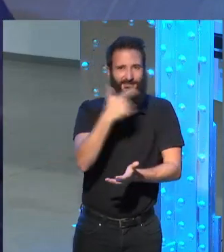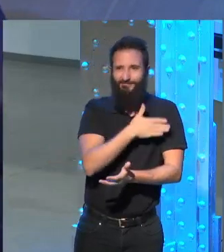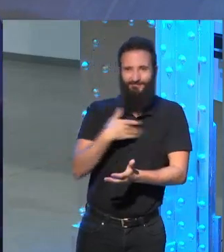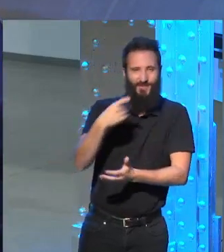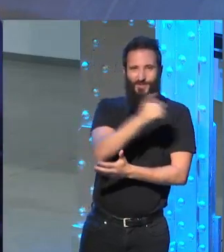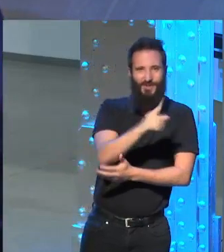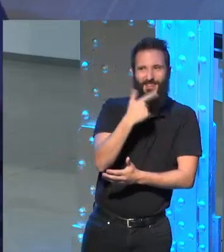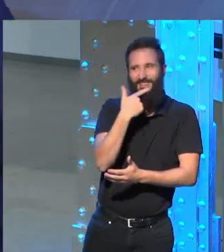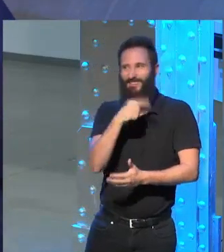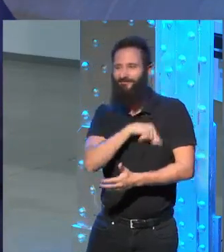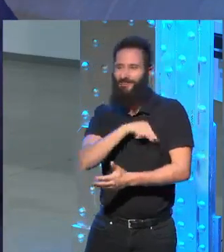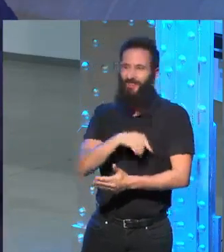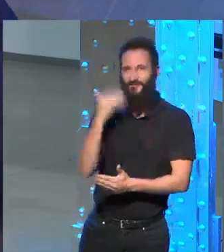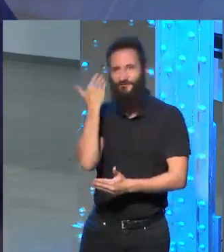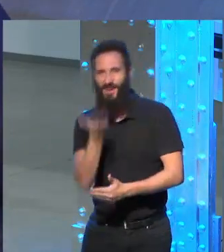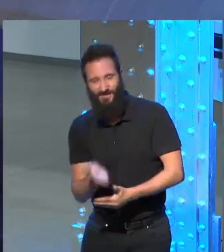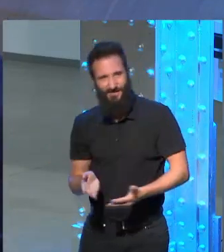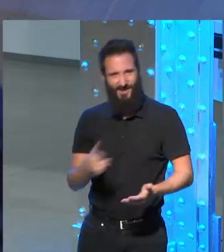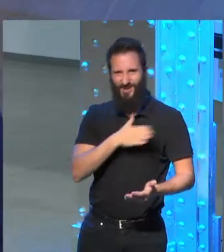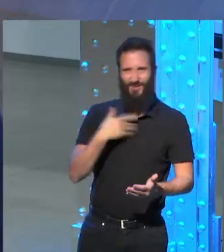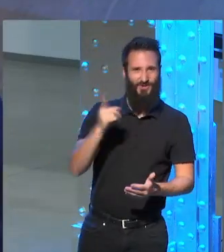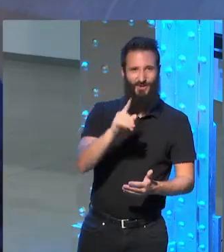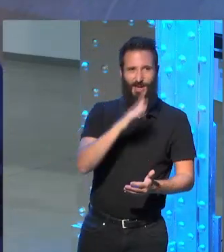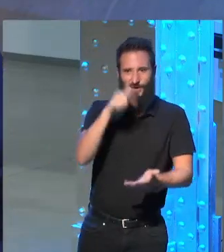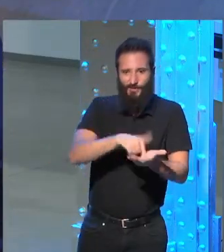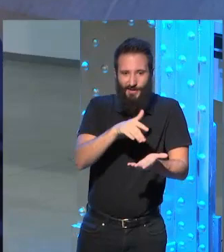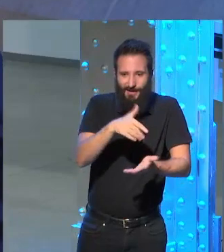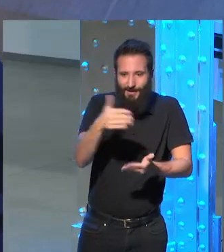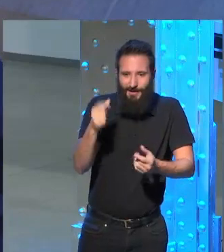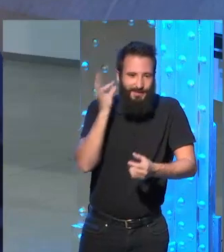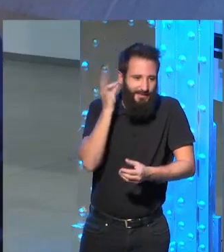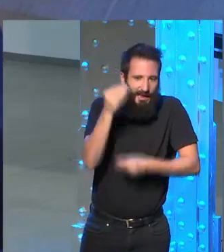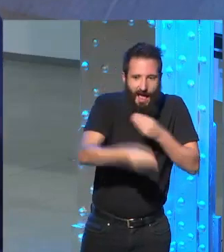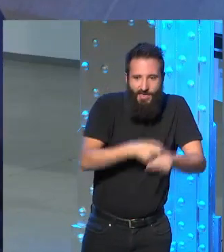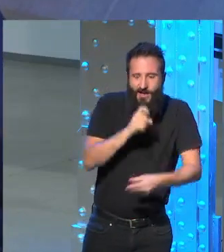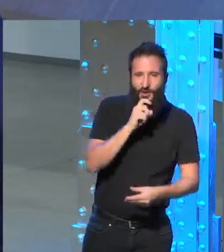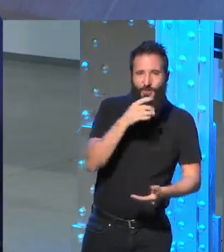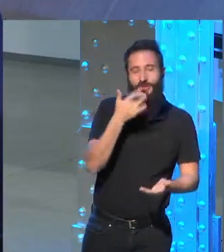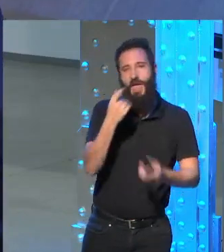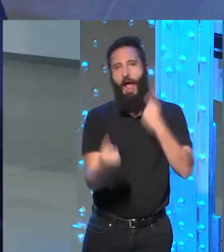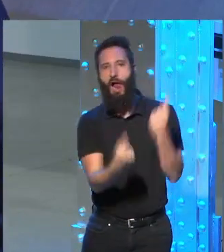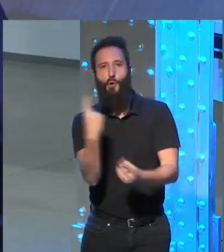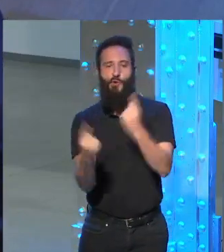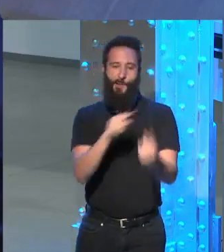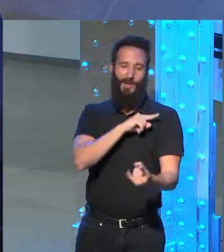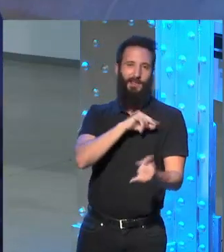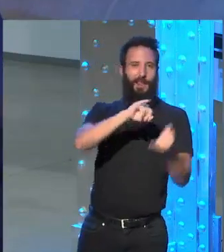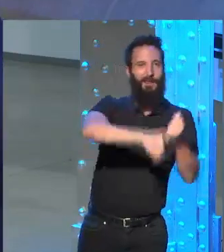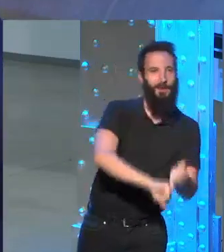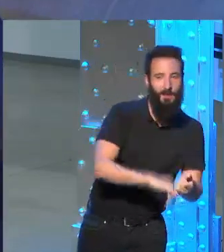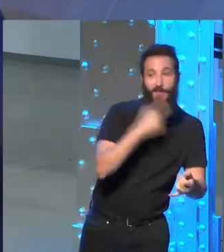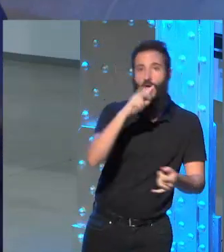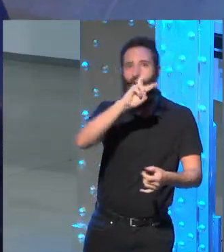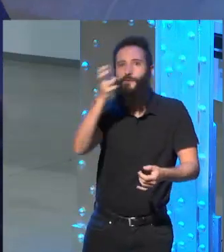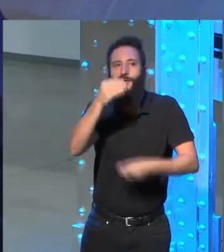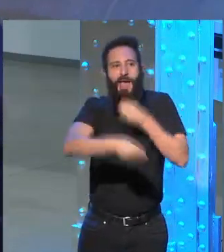y que se hacía con estas chicas que le daban me dijo algunas las casaba con militares pero otras no sabía que hacer